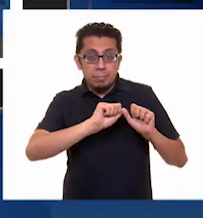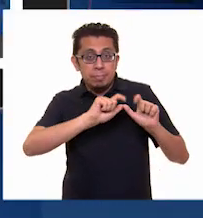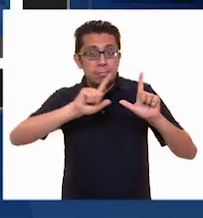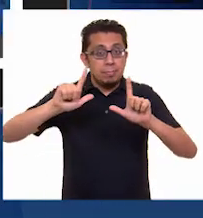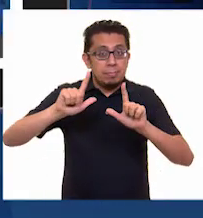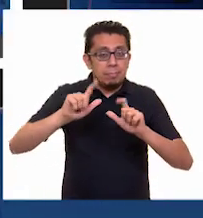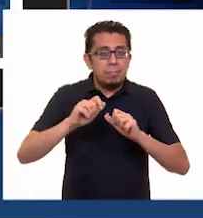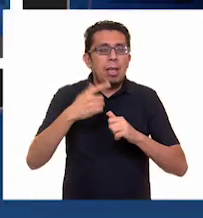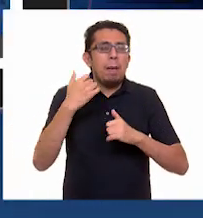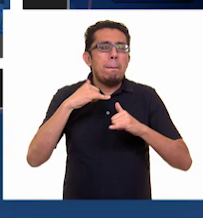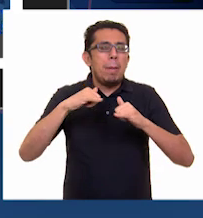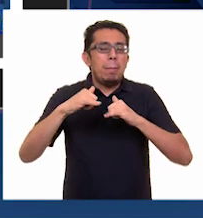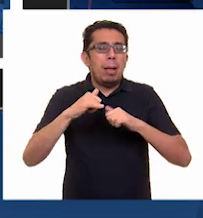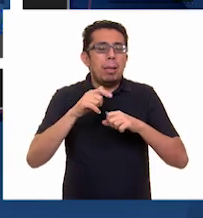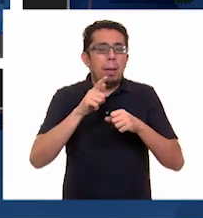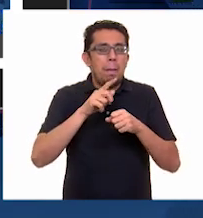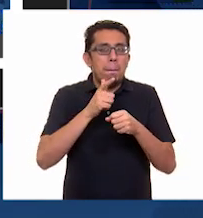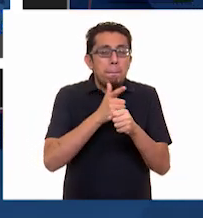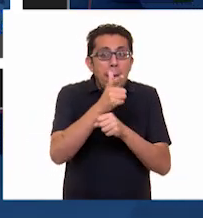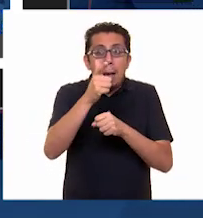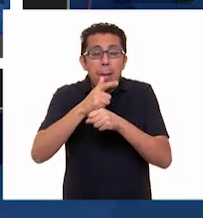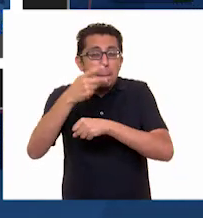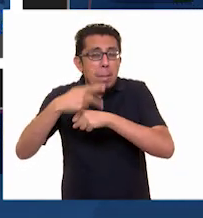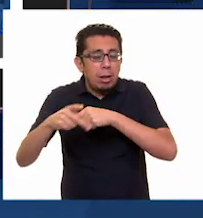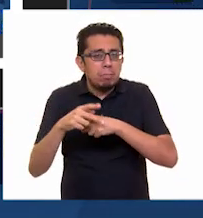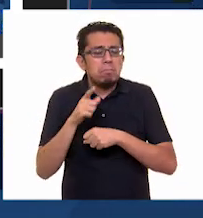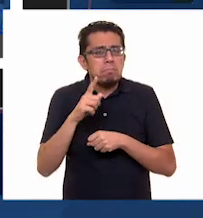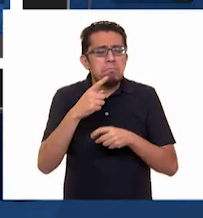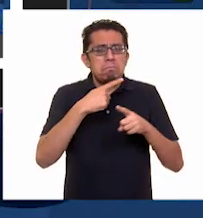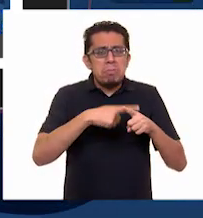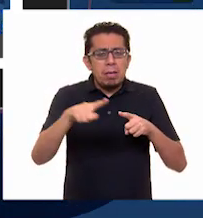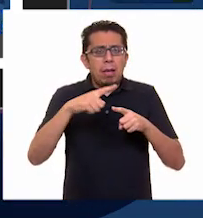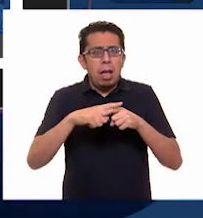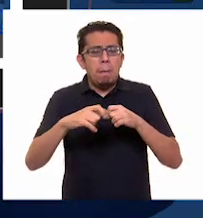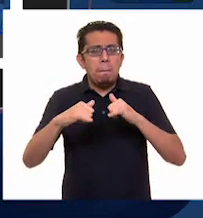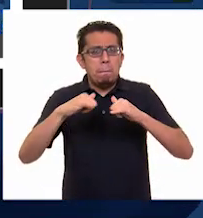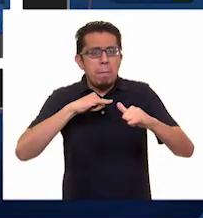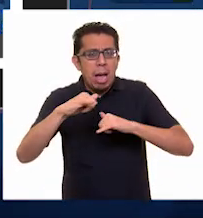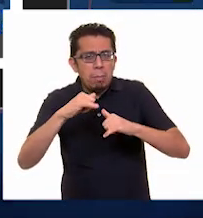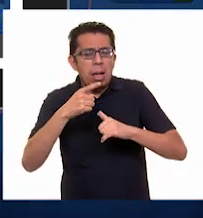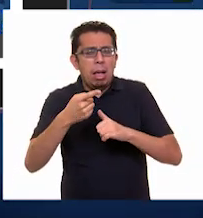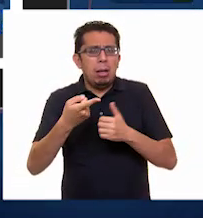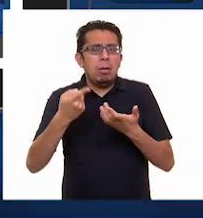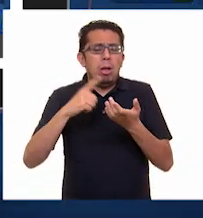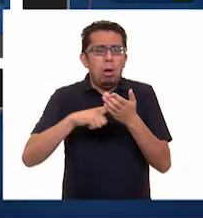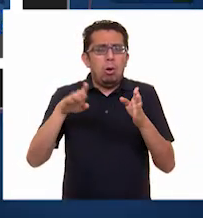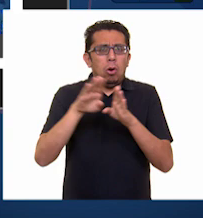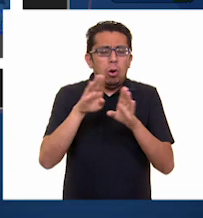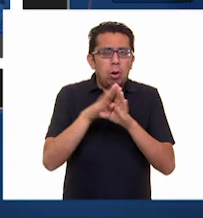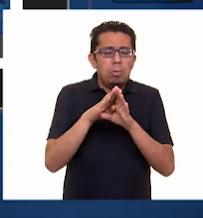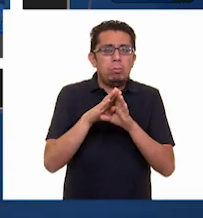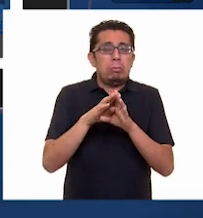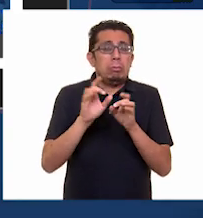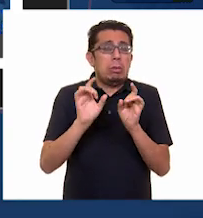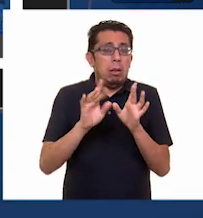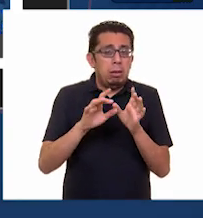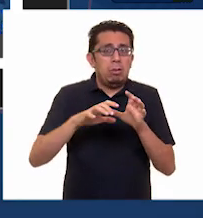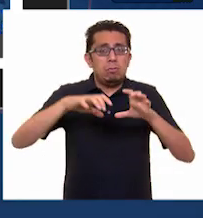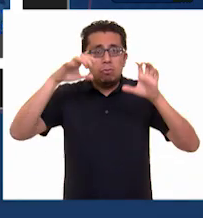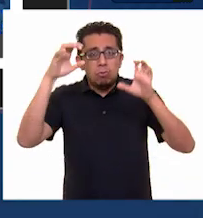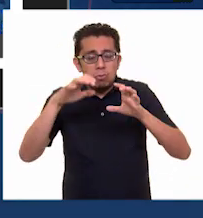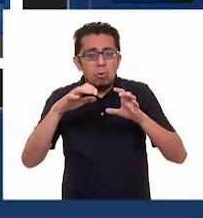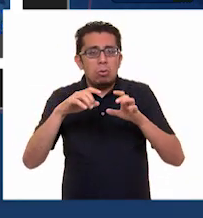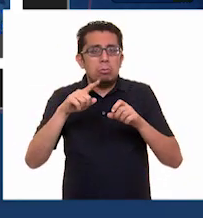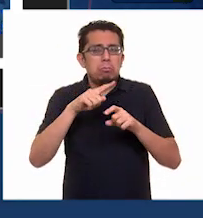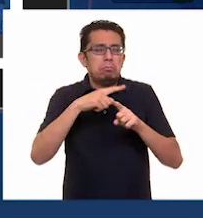de Riesgos, podemos ver muchos mapas que nos hablan de situaciones meteorológicas, geológicas y de fenómenos naturales